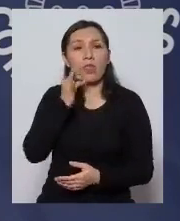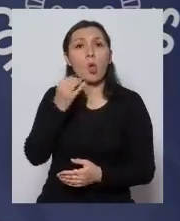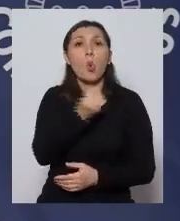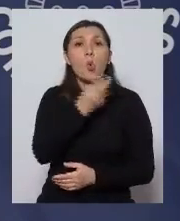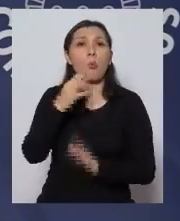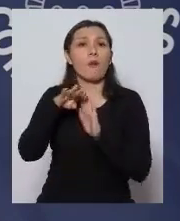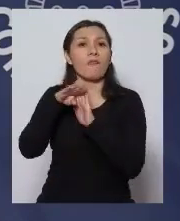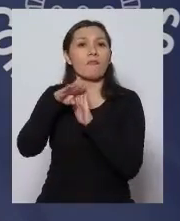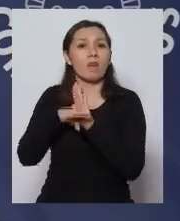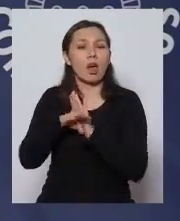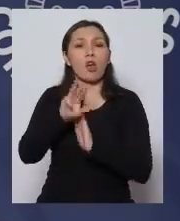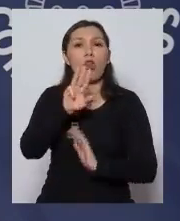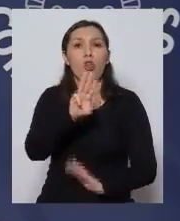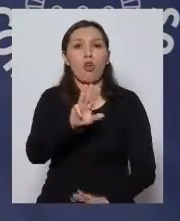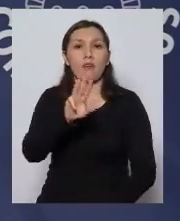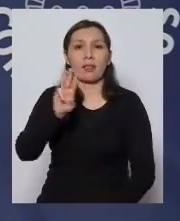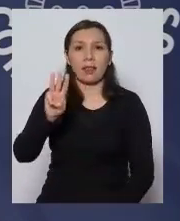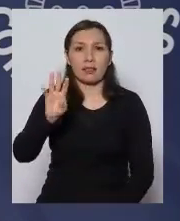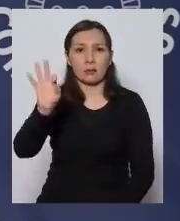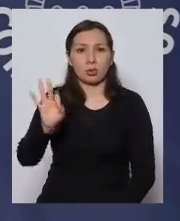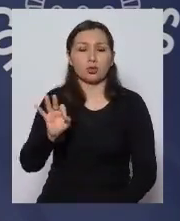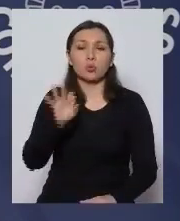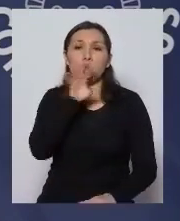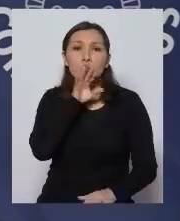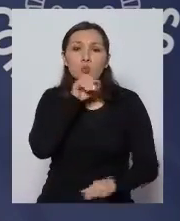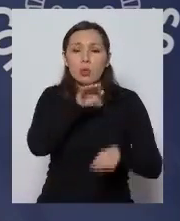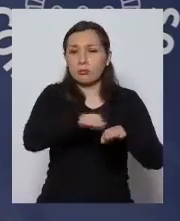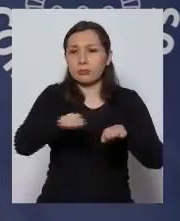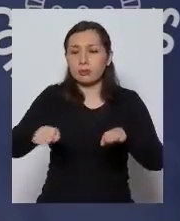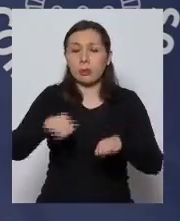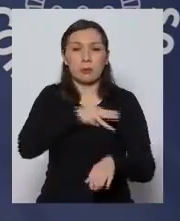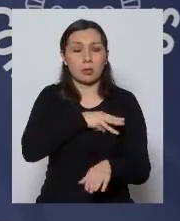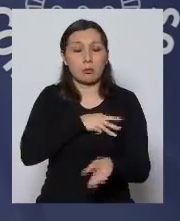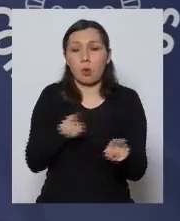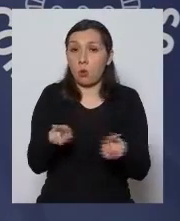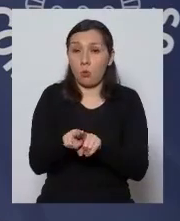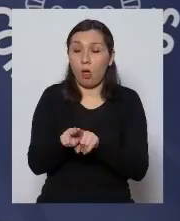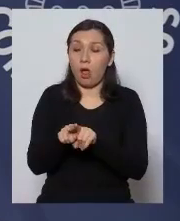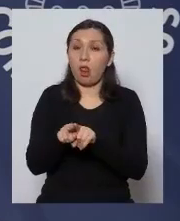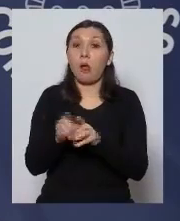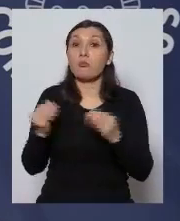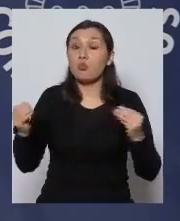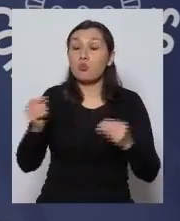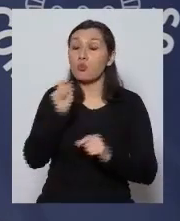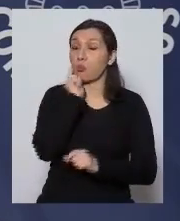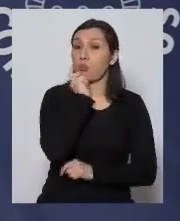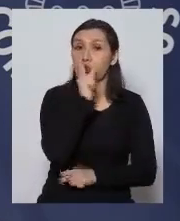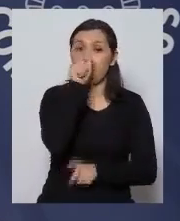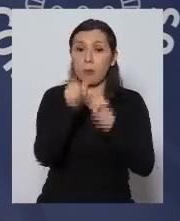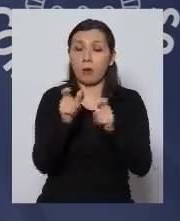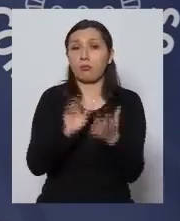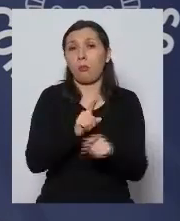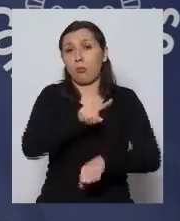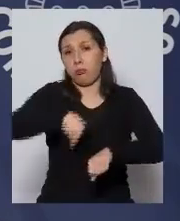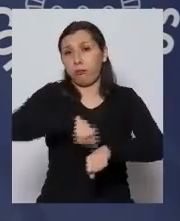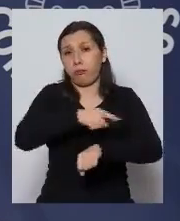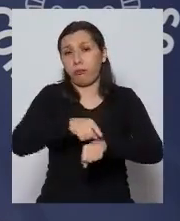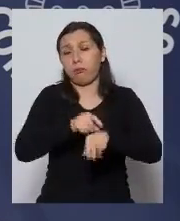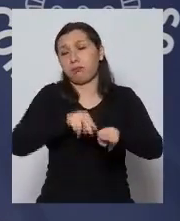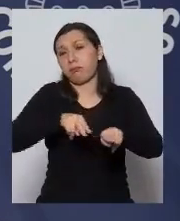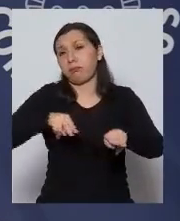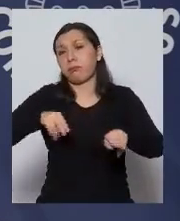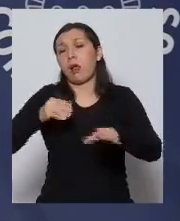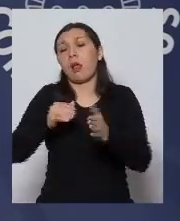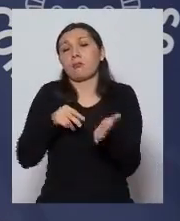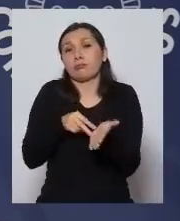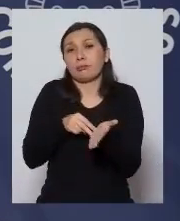había bajado a un 93% la ocupación aquí en la región metropolitana de todas maneras siguen llegando denuncias sobre personas que están en los pasillos o están